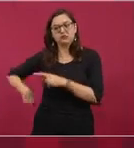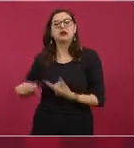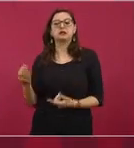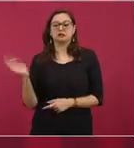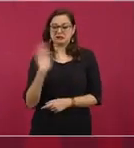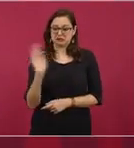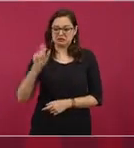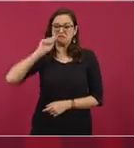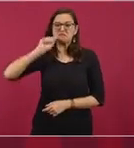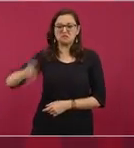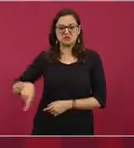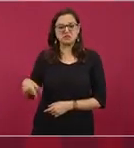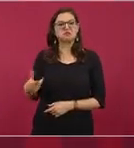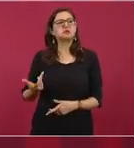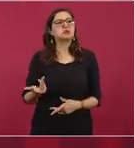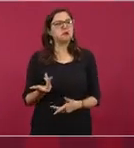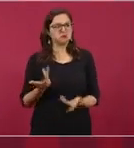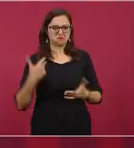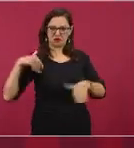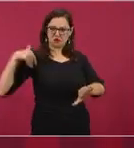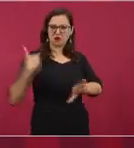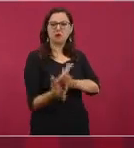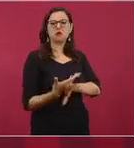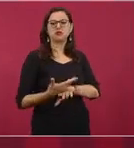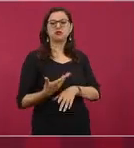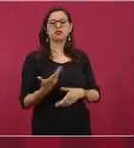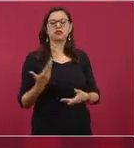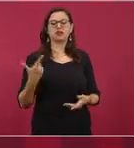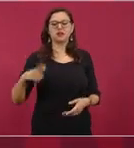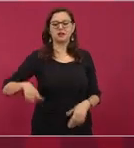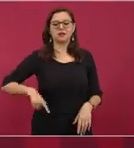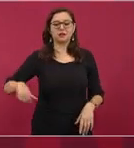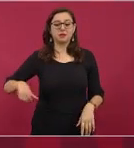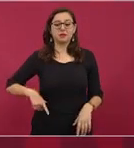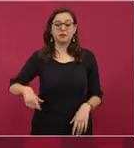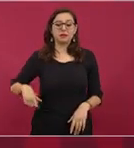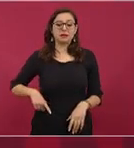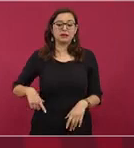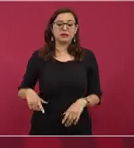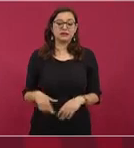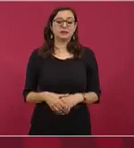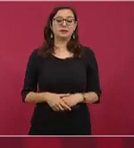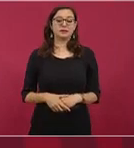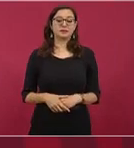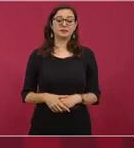Que están en contra de nosotros. Entonces,